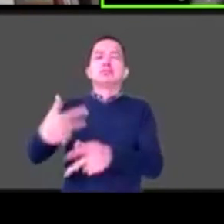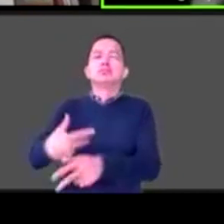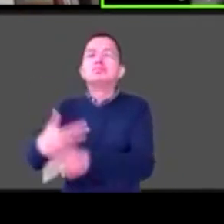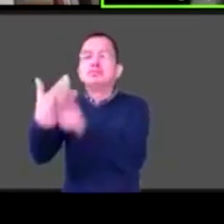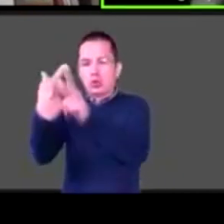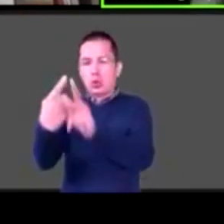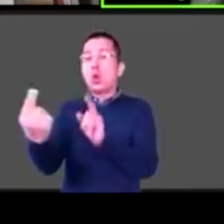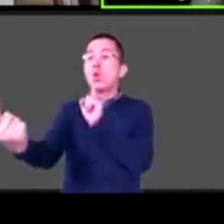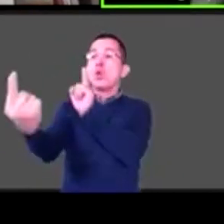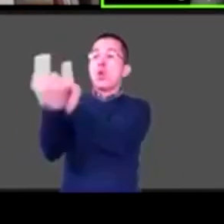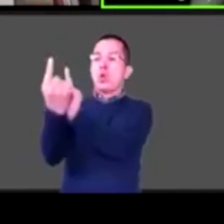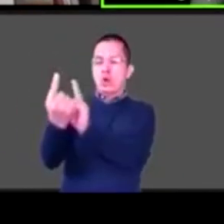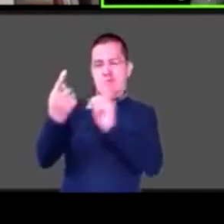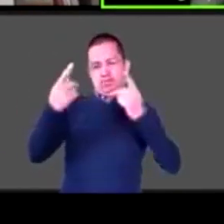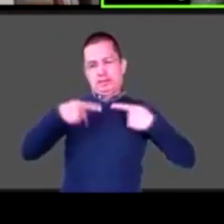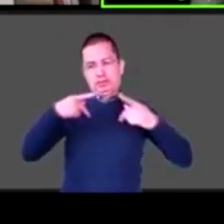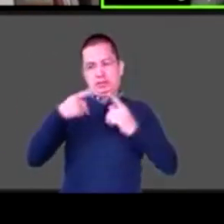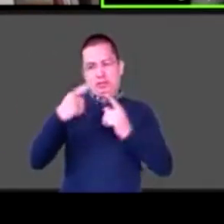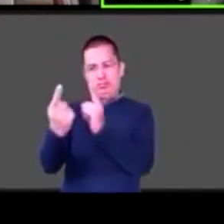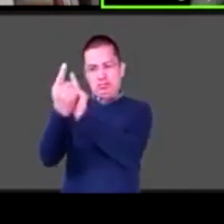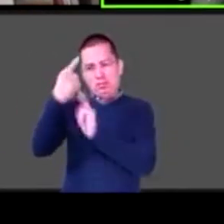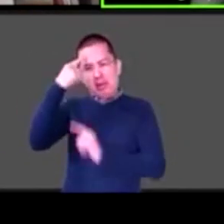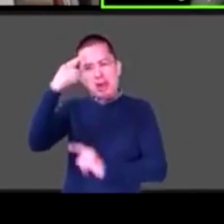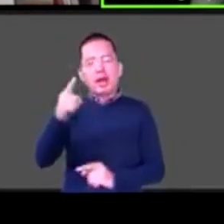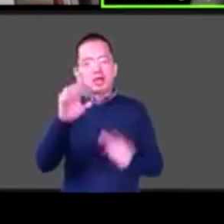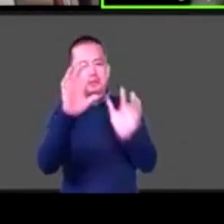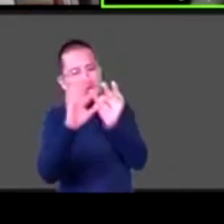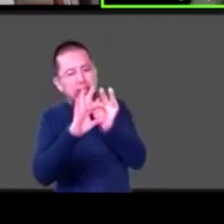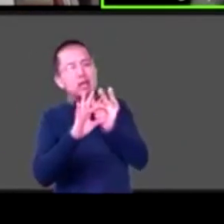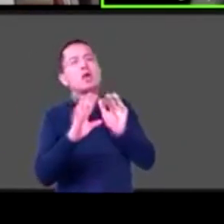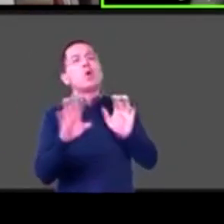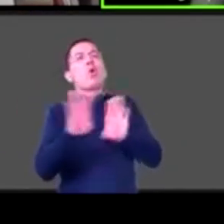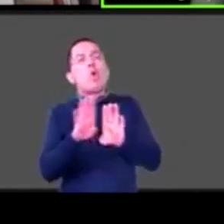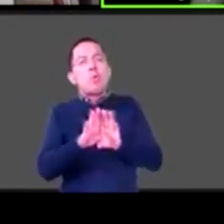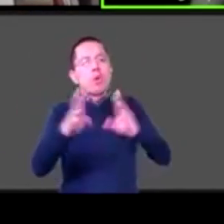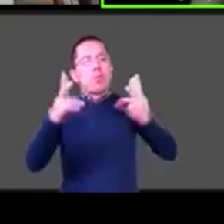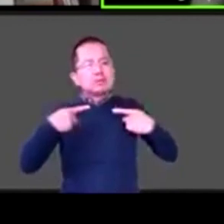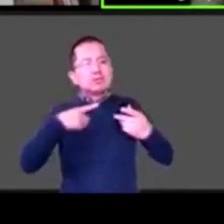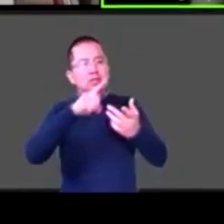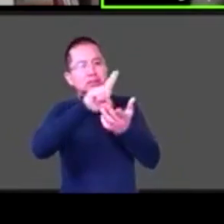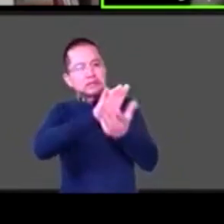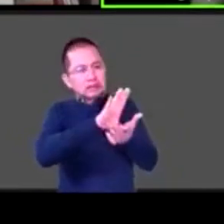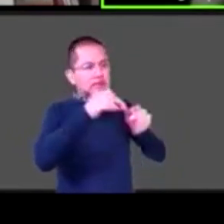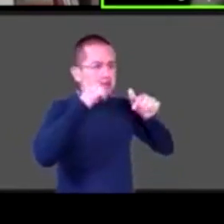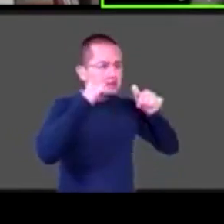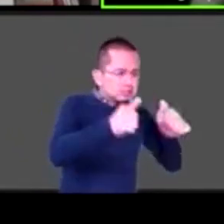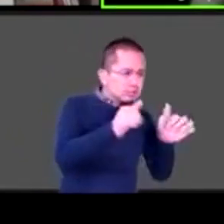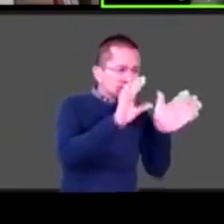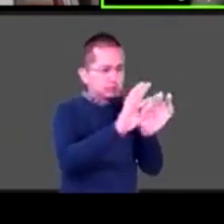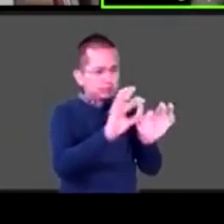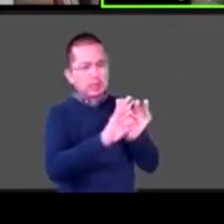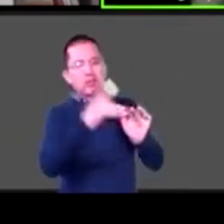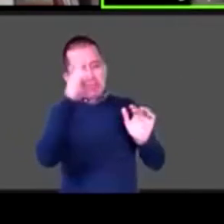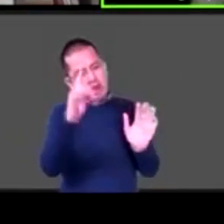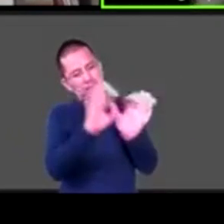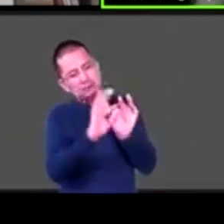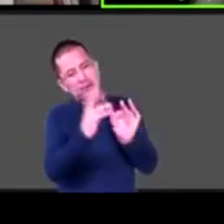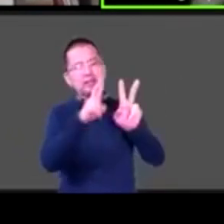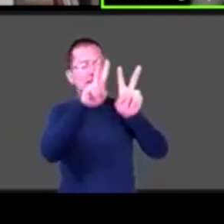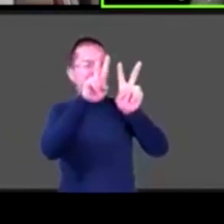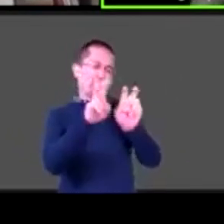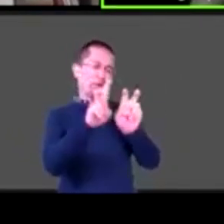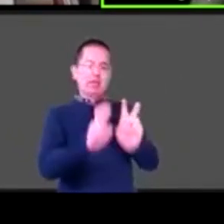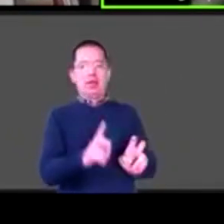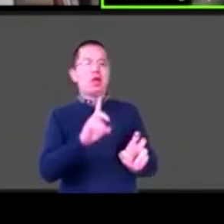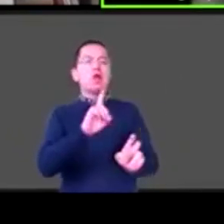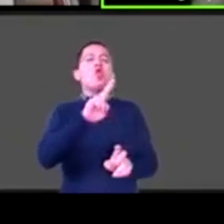uno para trabajar con una persona con discapacidad, para hablar del tema del duelo, y que termina con una, como carta o dibujo